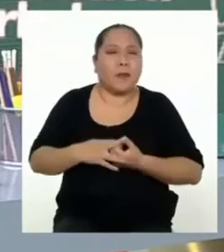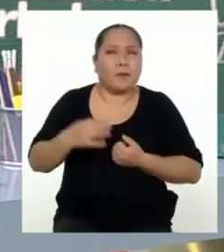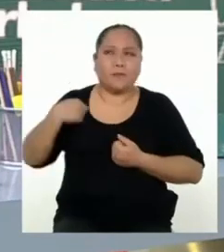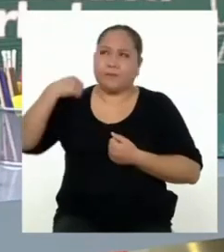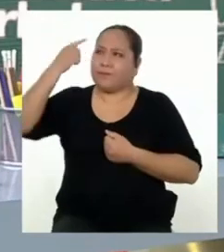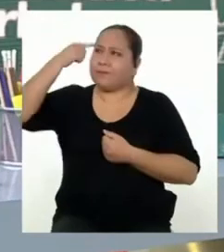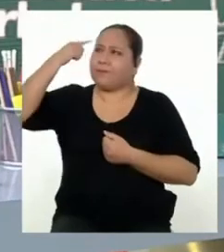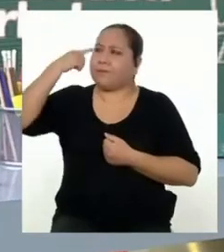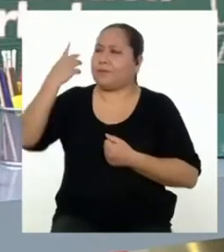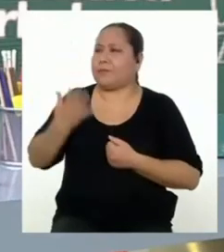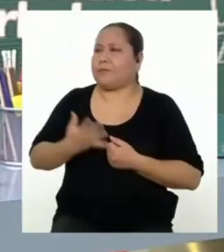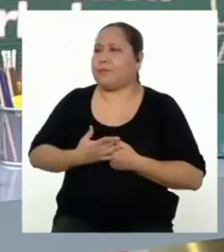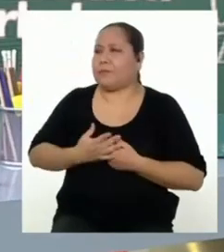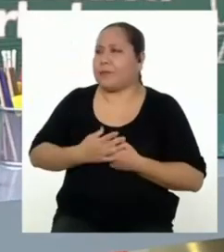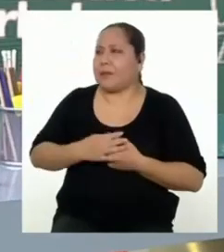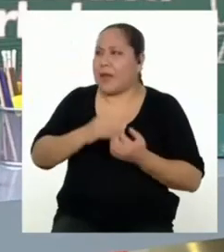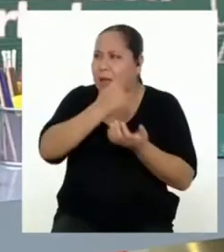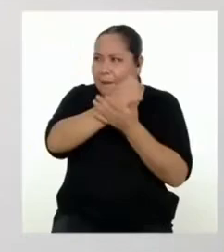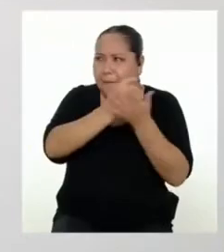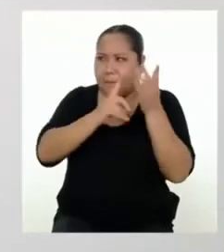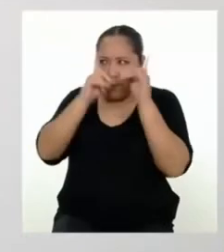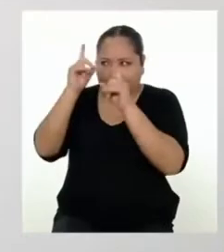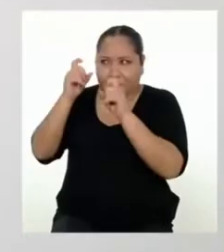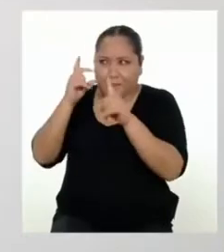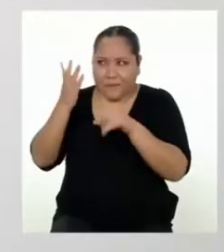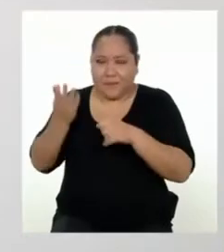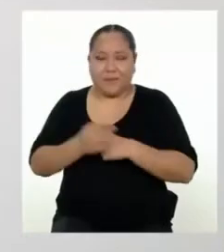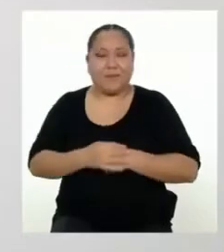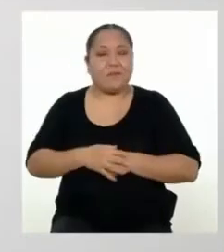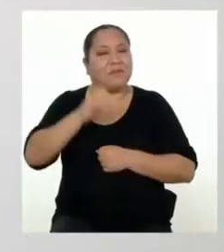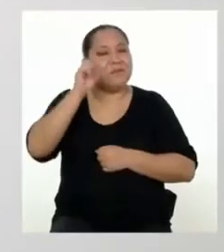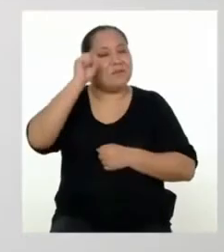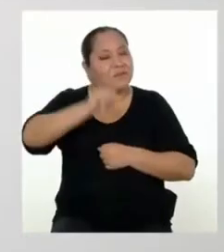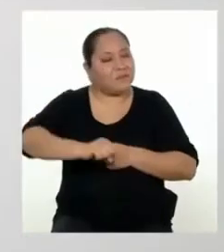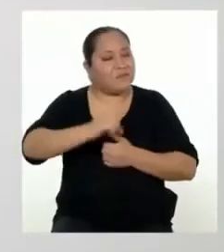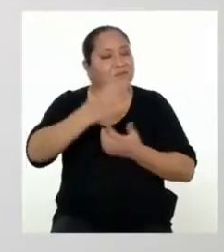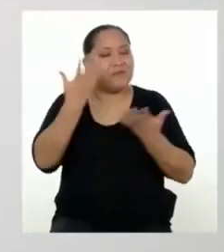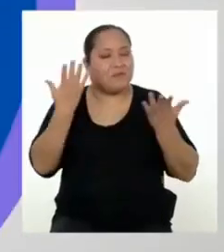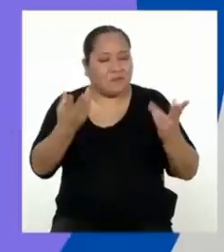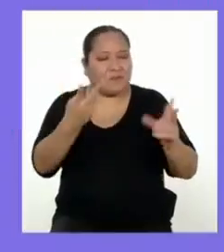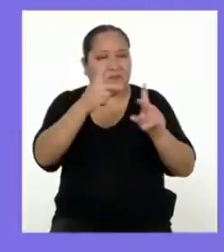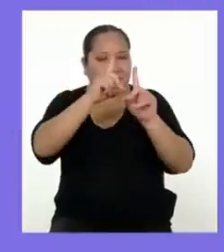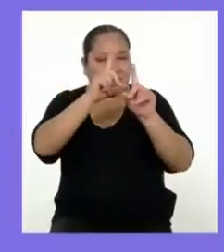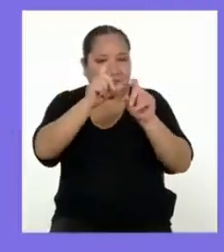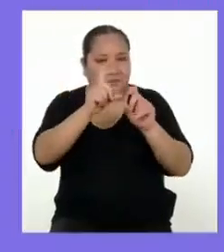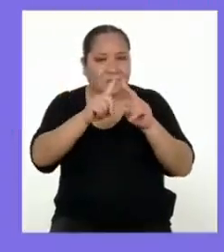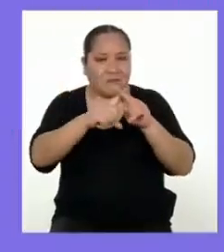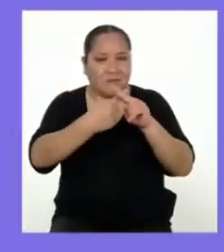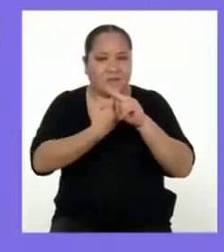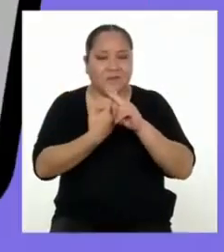¿qué le parece si vamos al bloque de preguntas? ¡Cuando quieras!